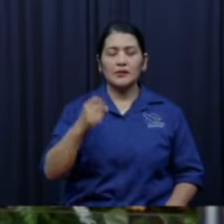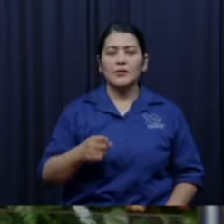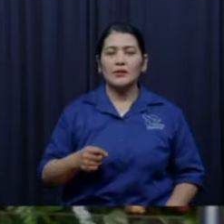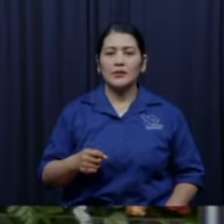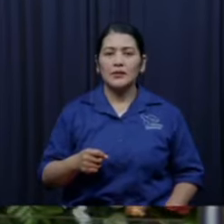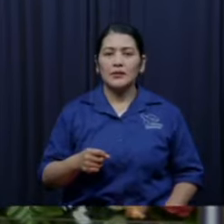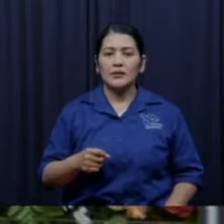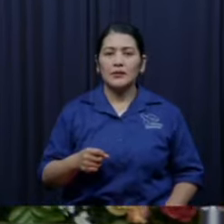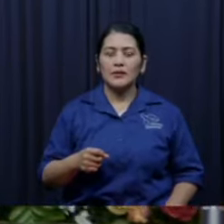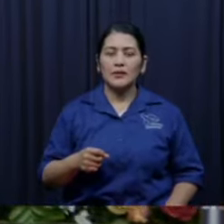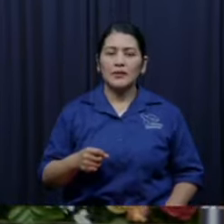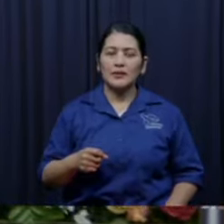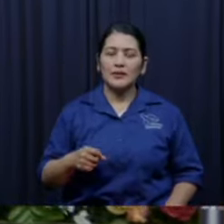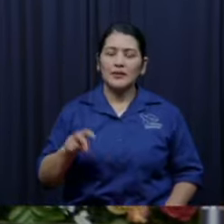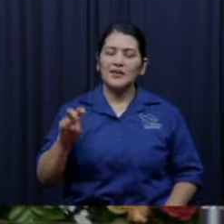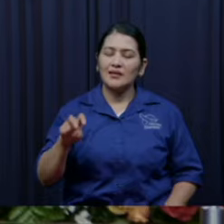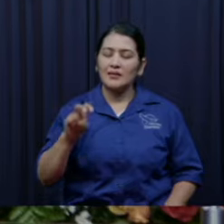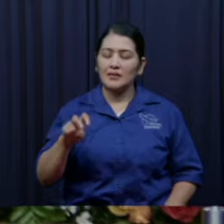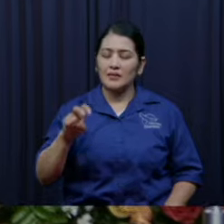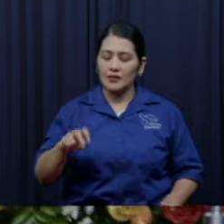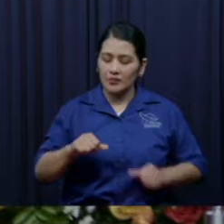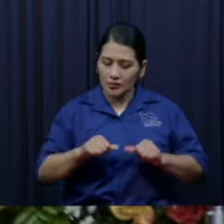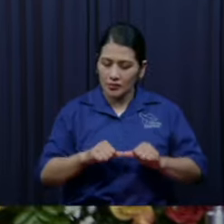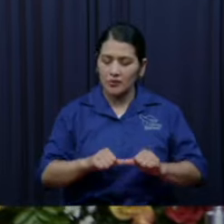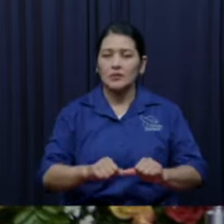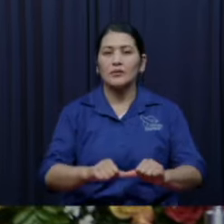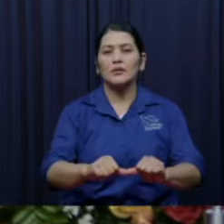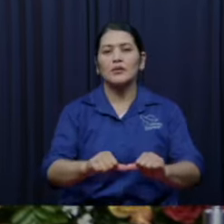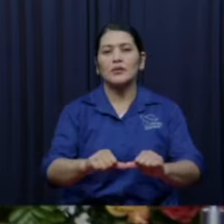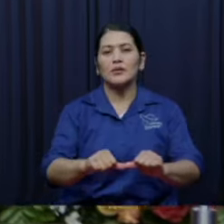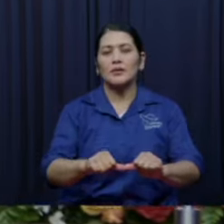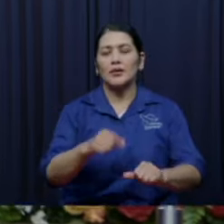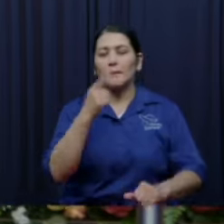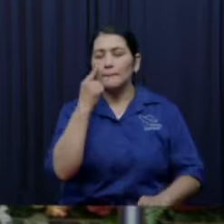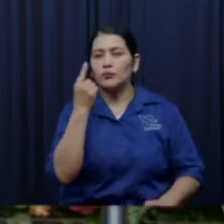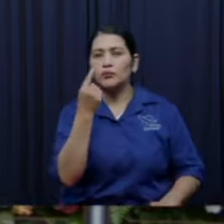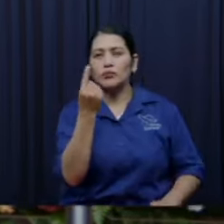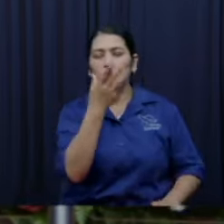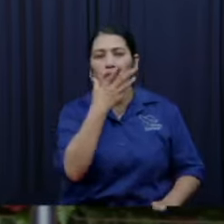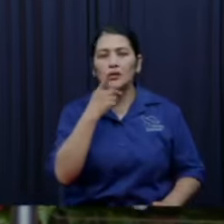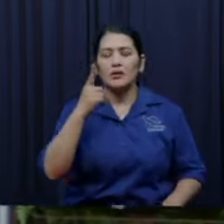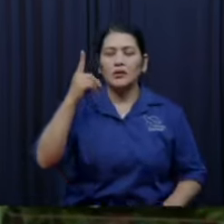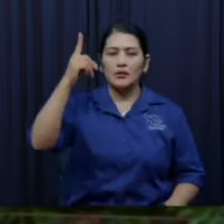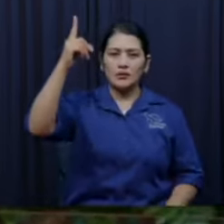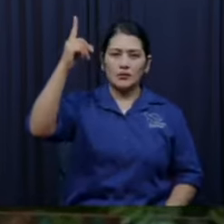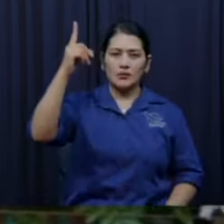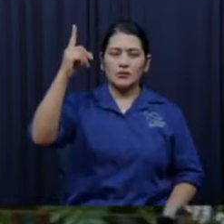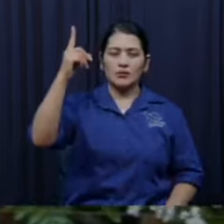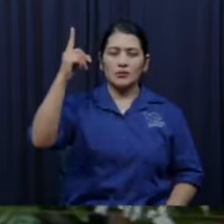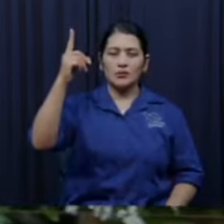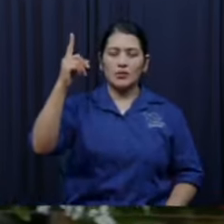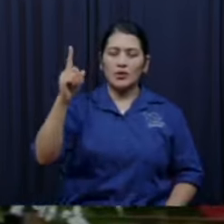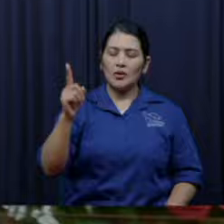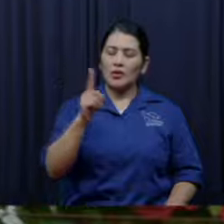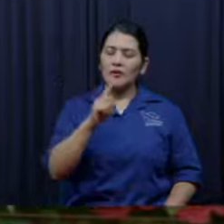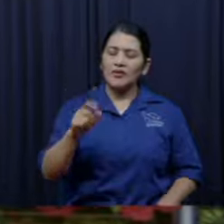todos tenemos un niño adentro y algunos dicen de músico poeta y loco todos tenemos un poco también verdad.